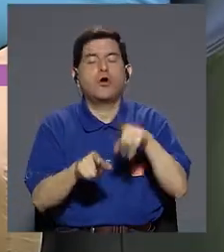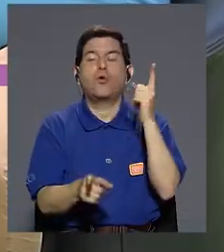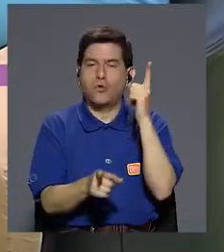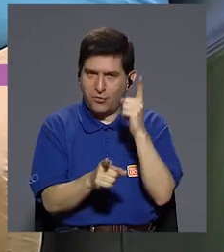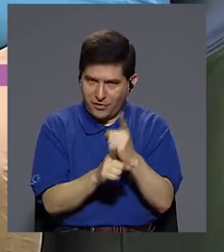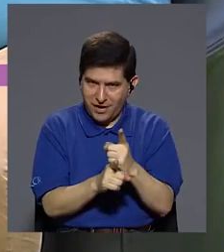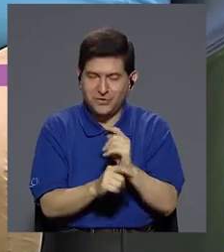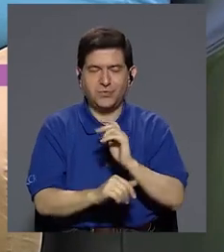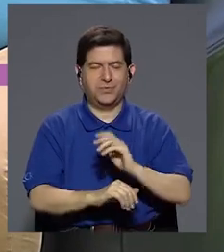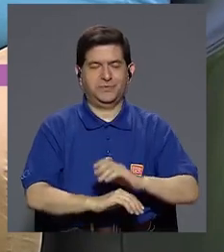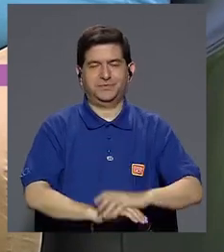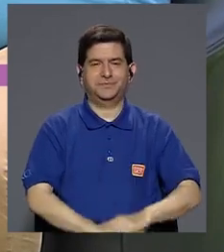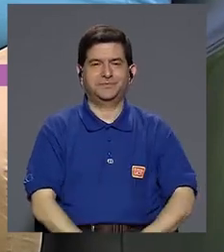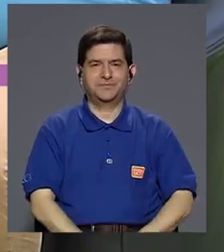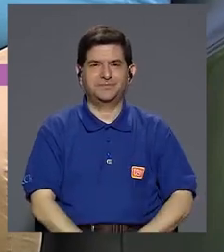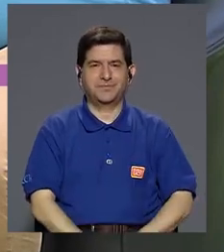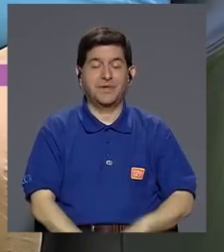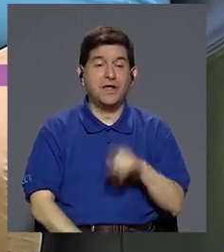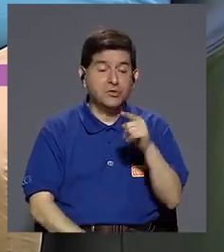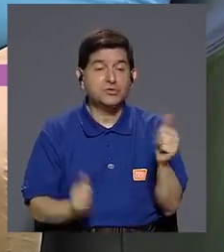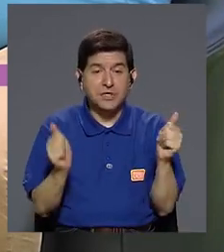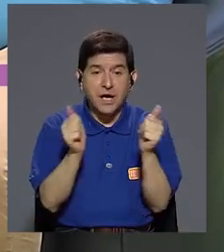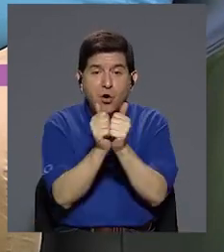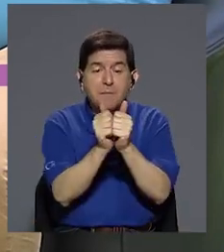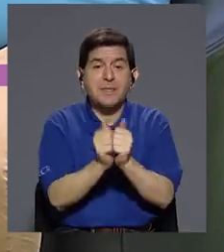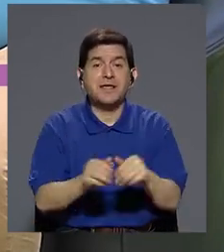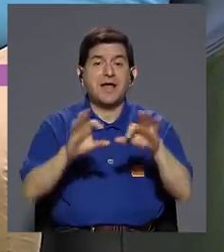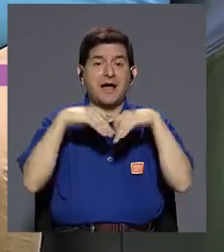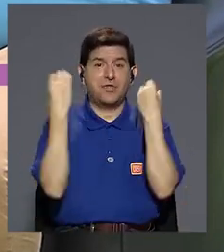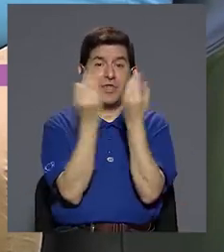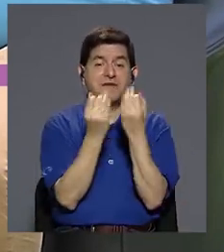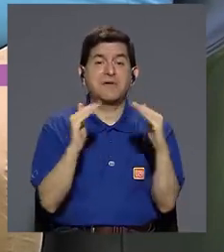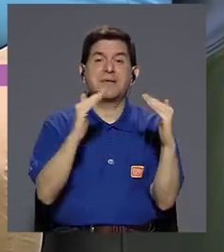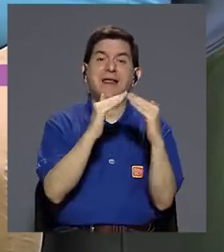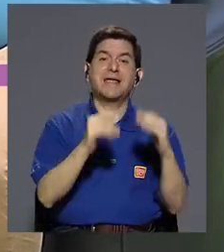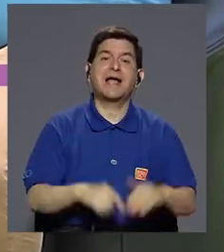Exacto. Y además que estás feliz, ¿verdad? Y además que estás con toda tu familia y la casa está sola.